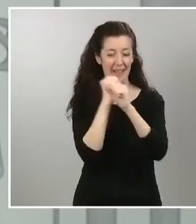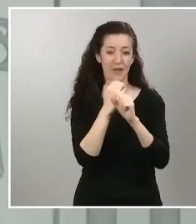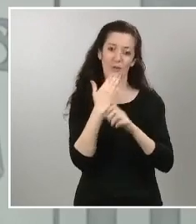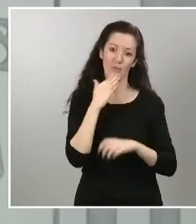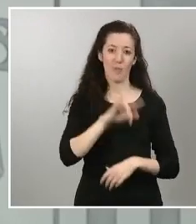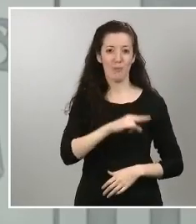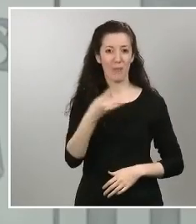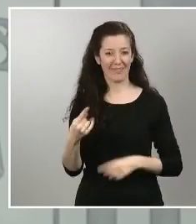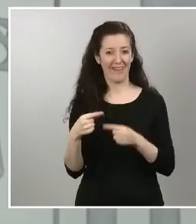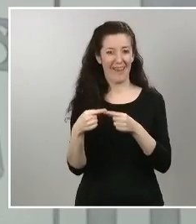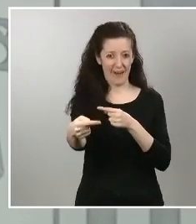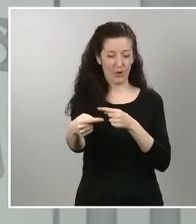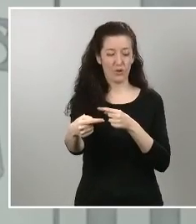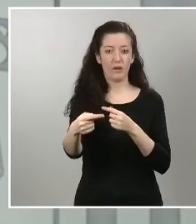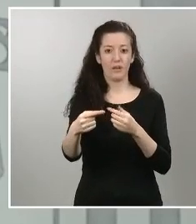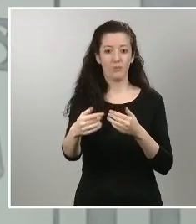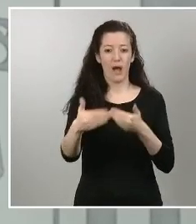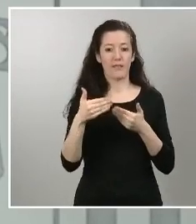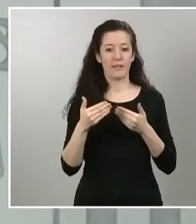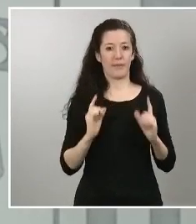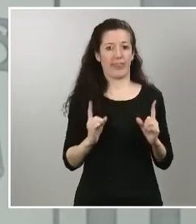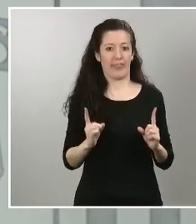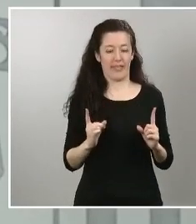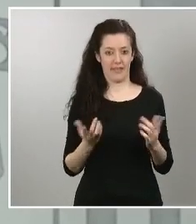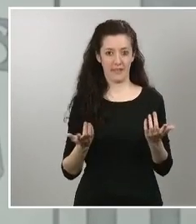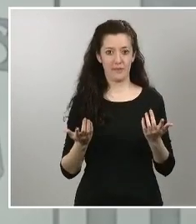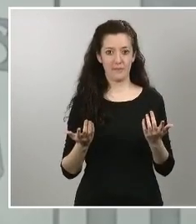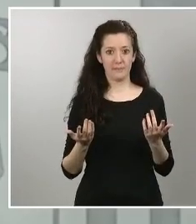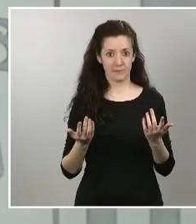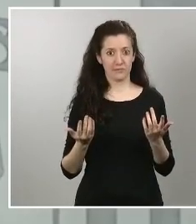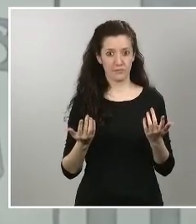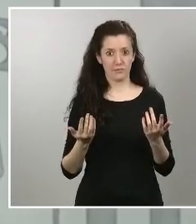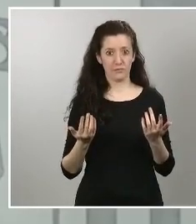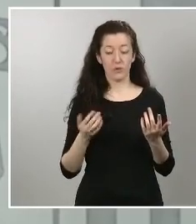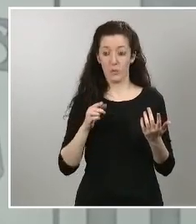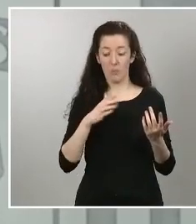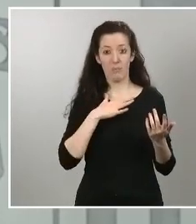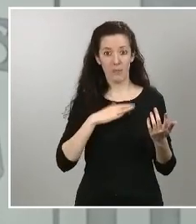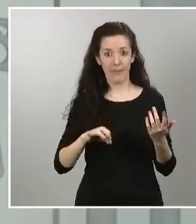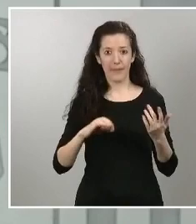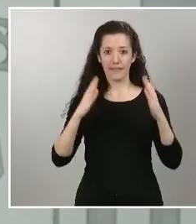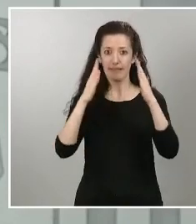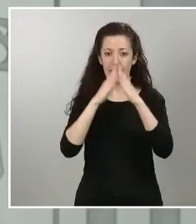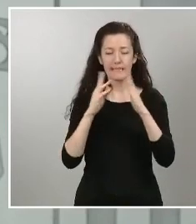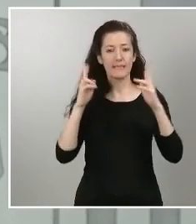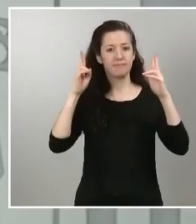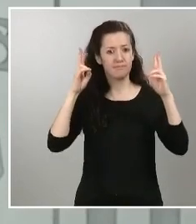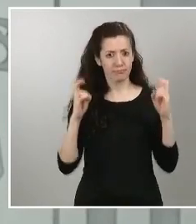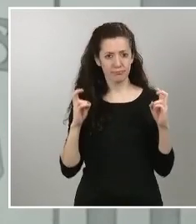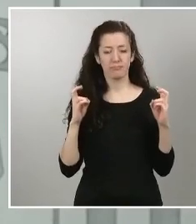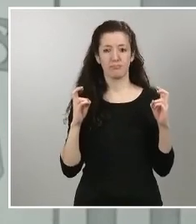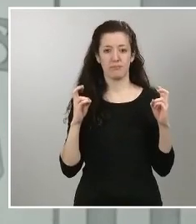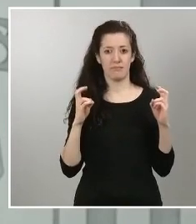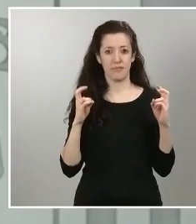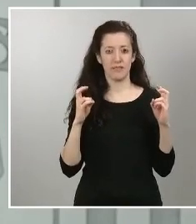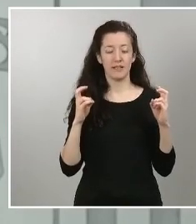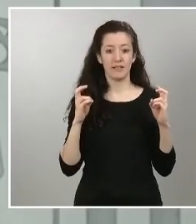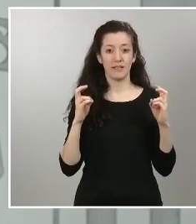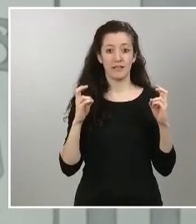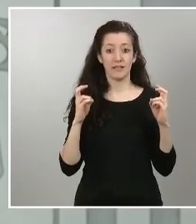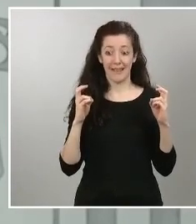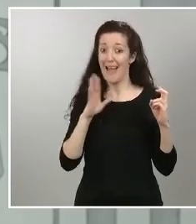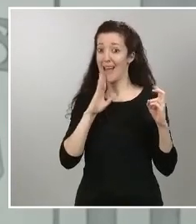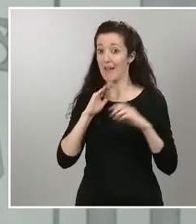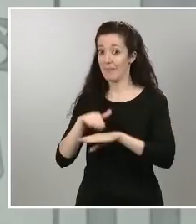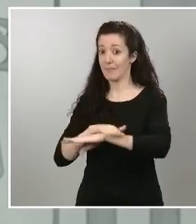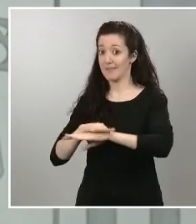podamos disfrutar de estos días reforzando ese confinamiento y como ha explicado la ministra de Trabajo posteriormente de